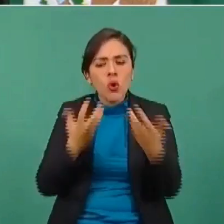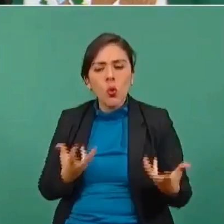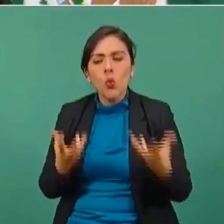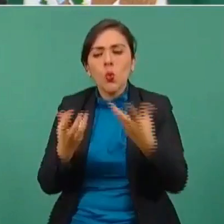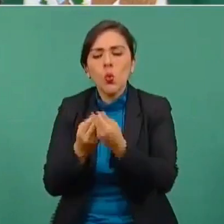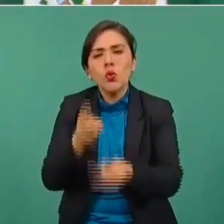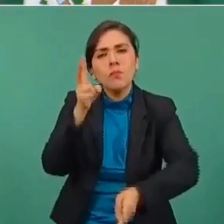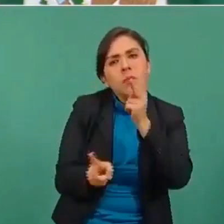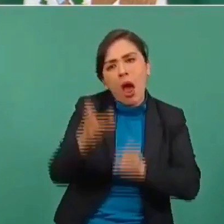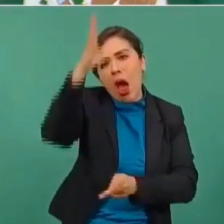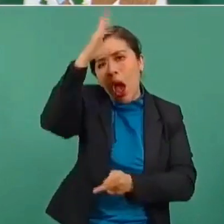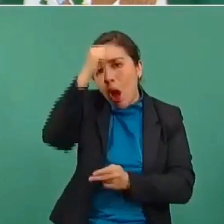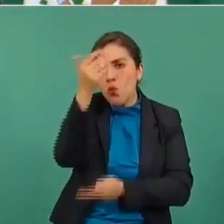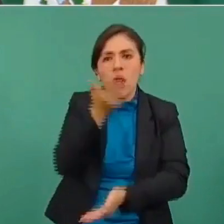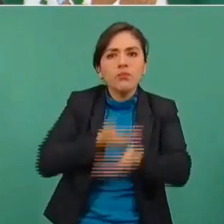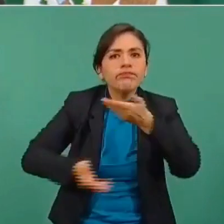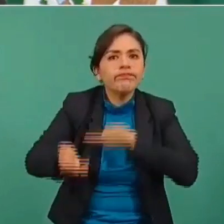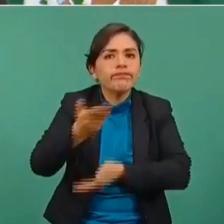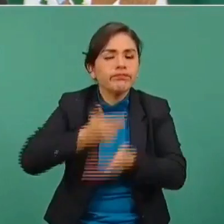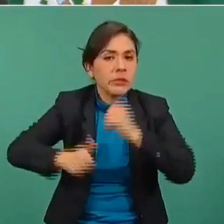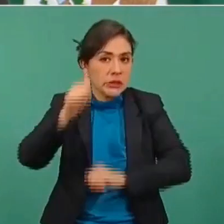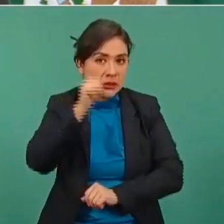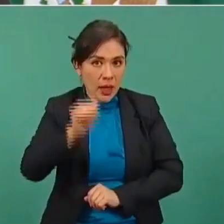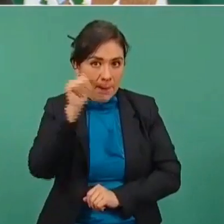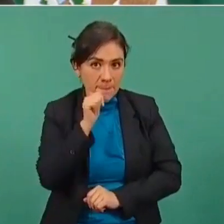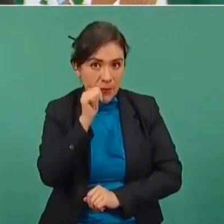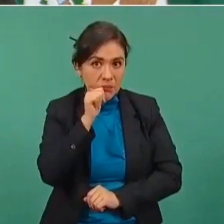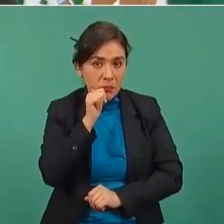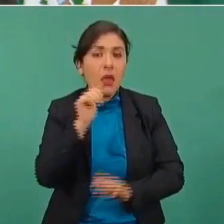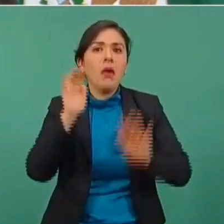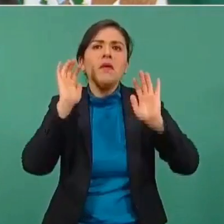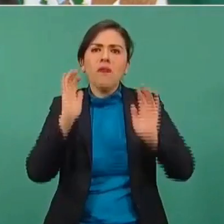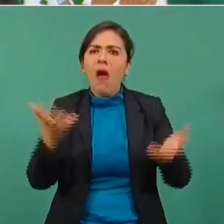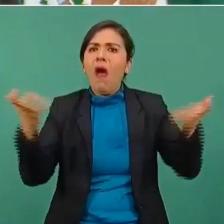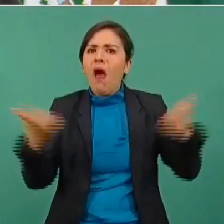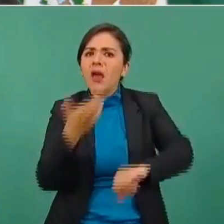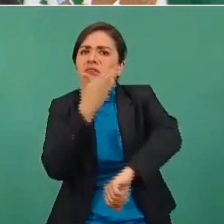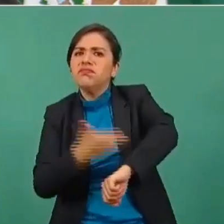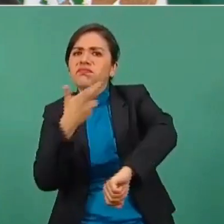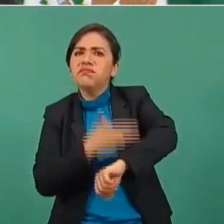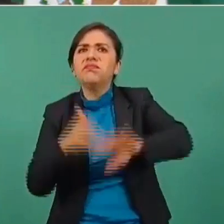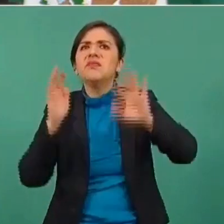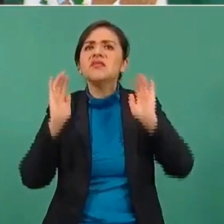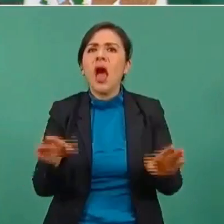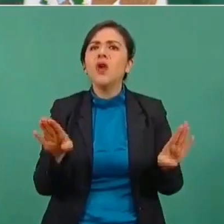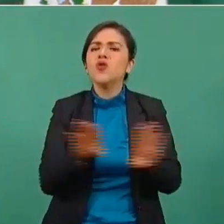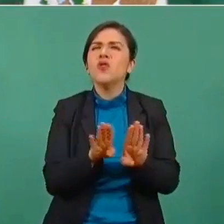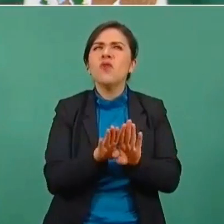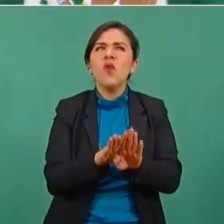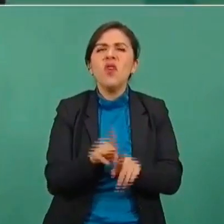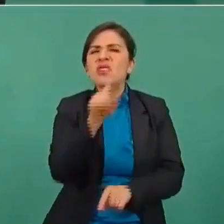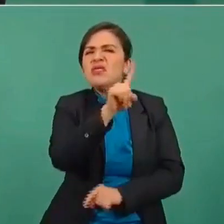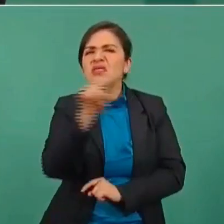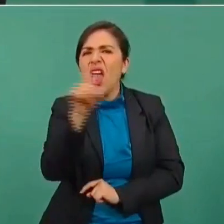con el acuerdo de ellos se han llevado a cabo más de 100